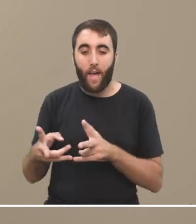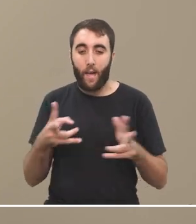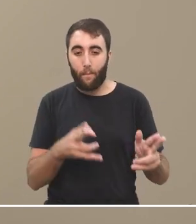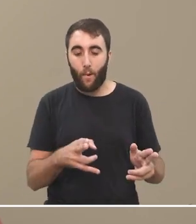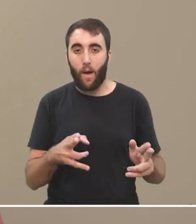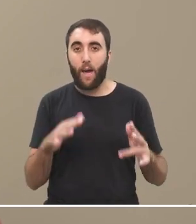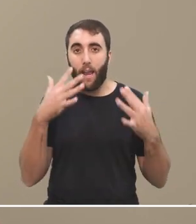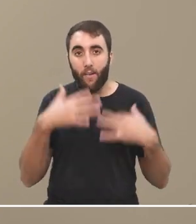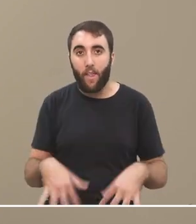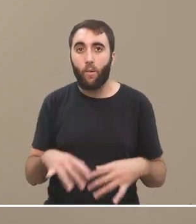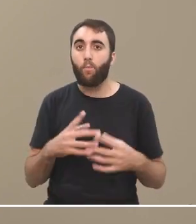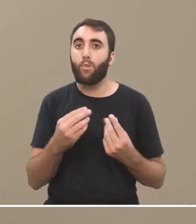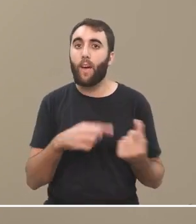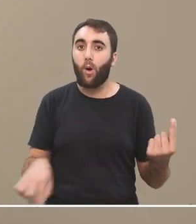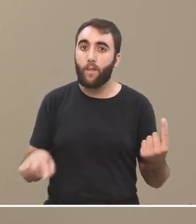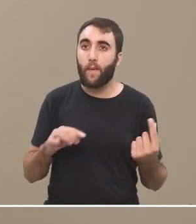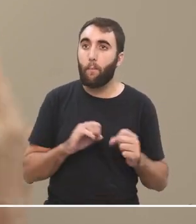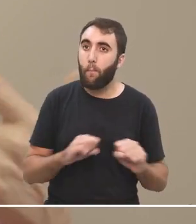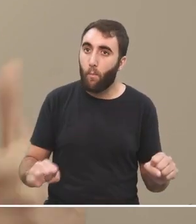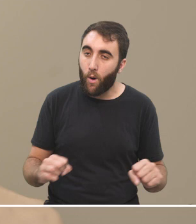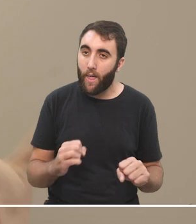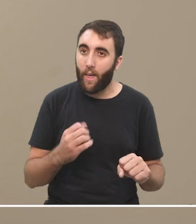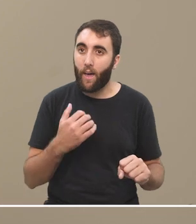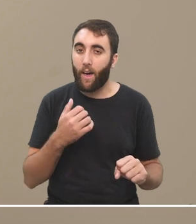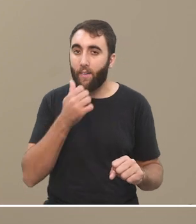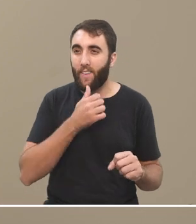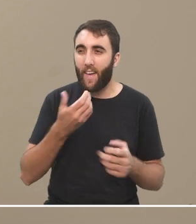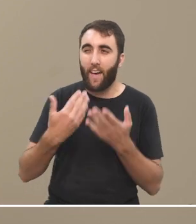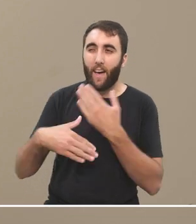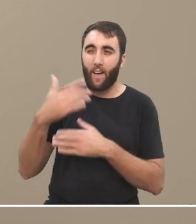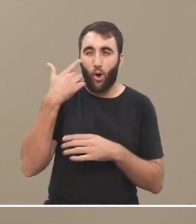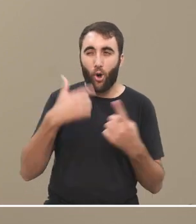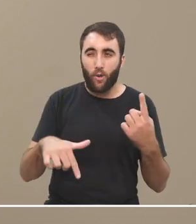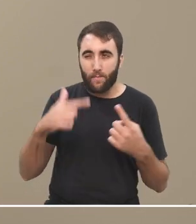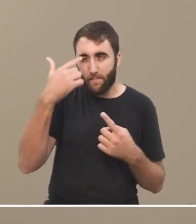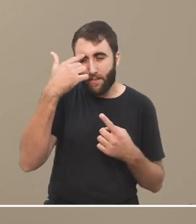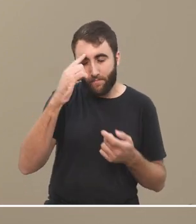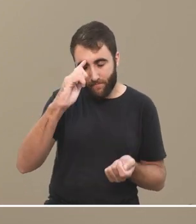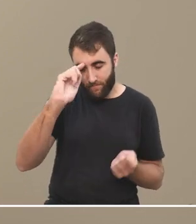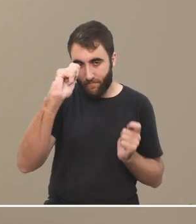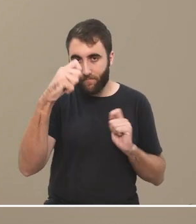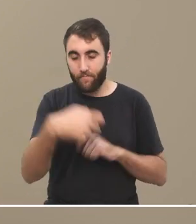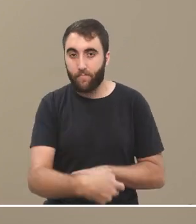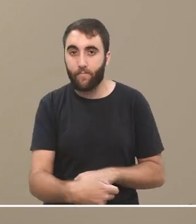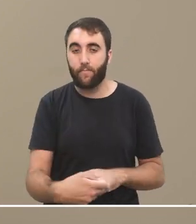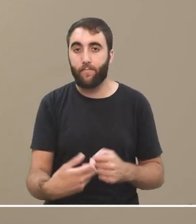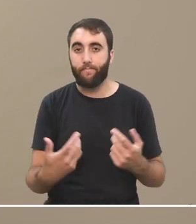muchas de nuestras certezas están siendo viejas certezas están siendo cuestionadas entonces